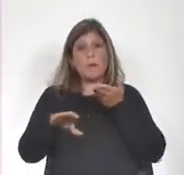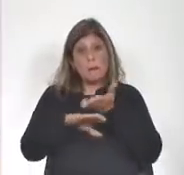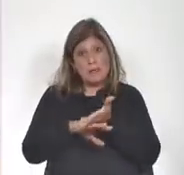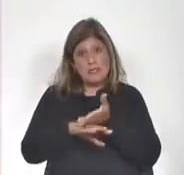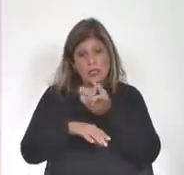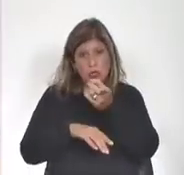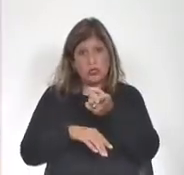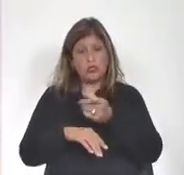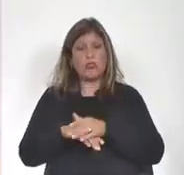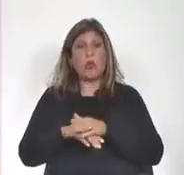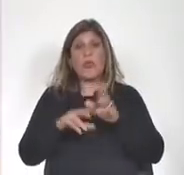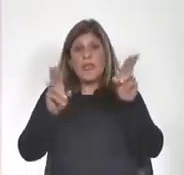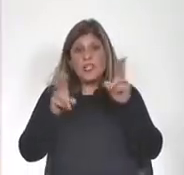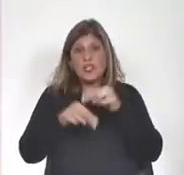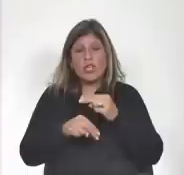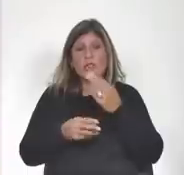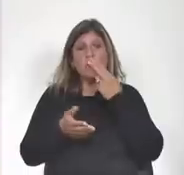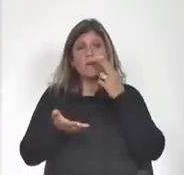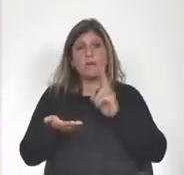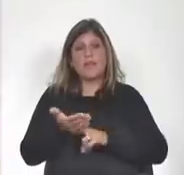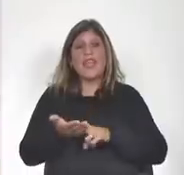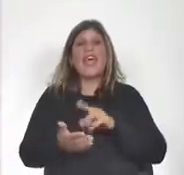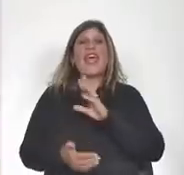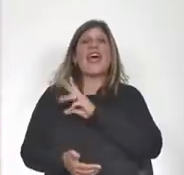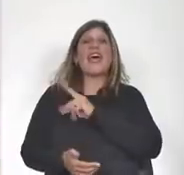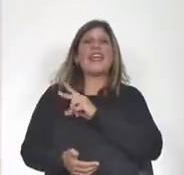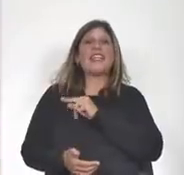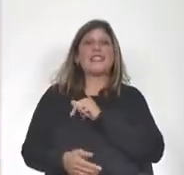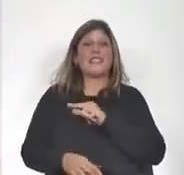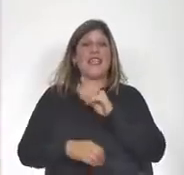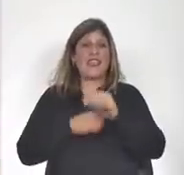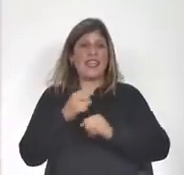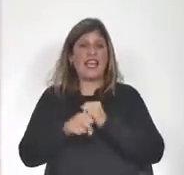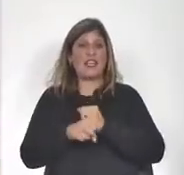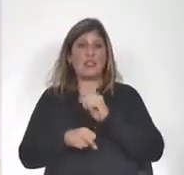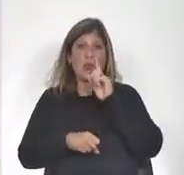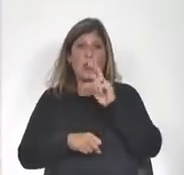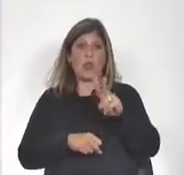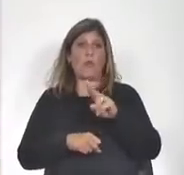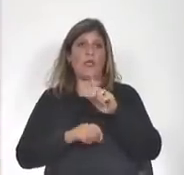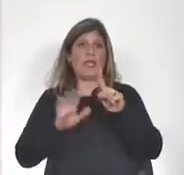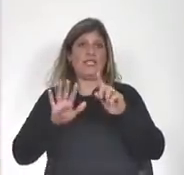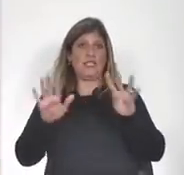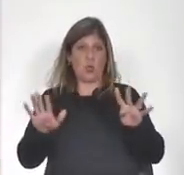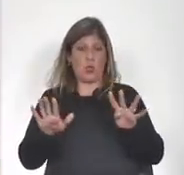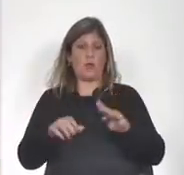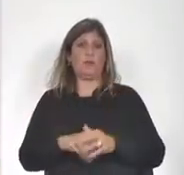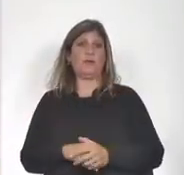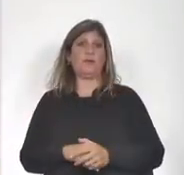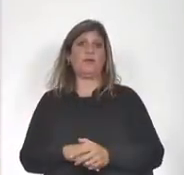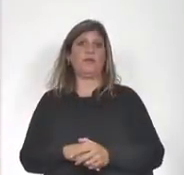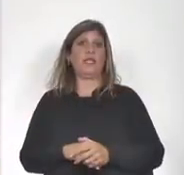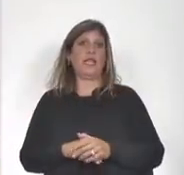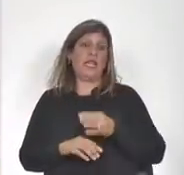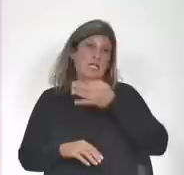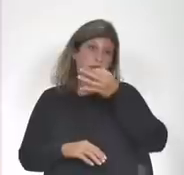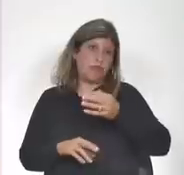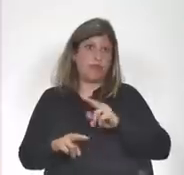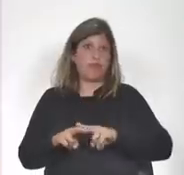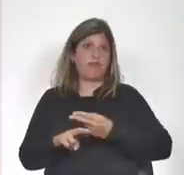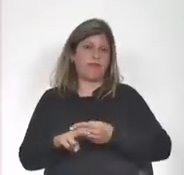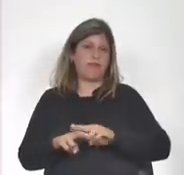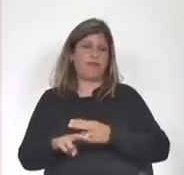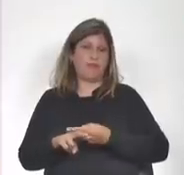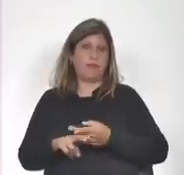de exoneraciones fiscales en diciembre del año 2019 esto se ha dicho reiteradamente